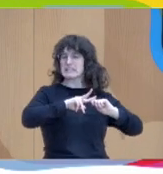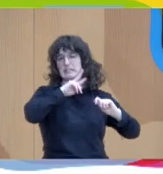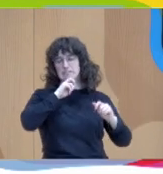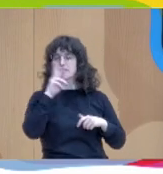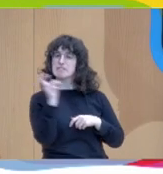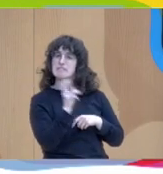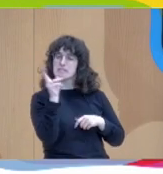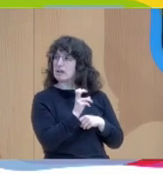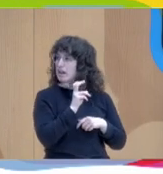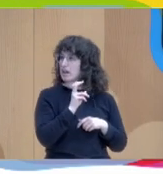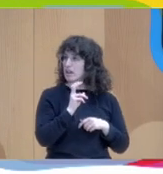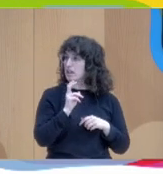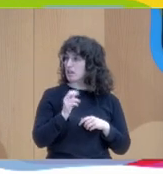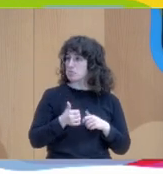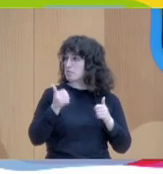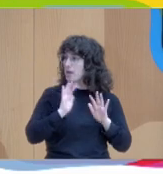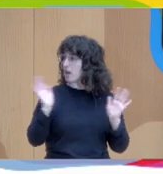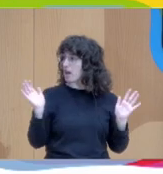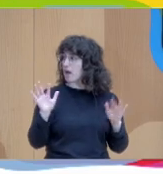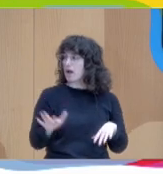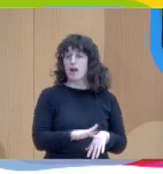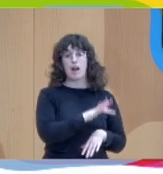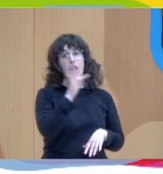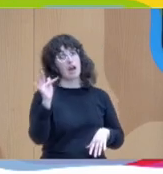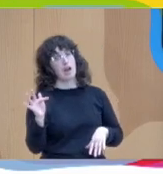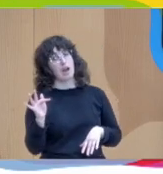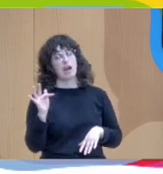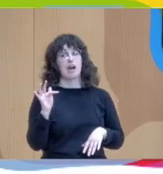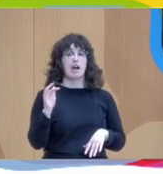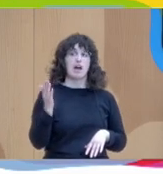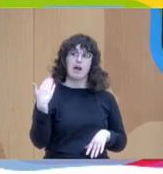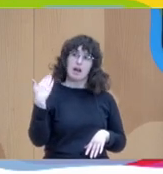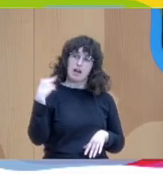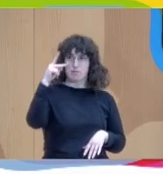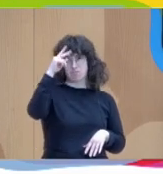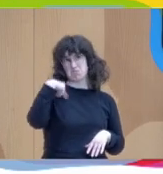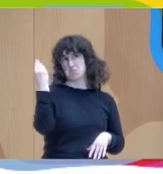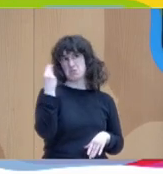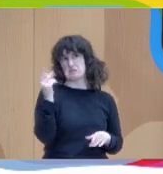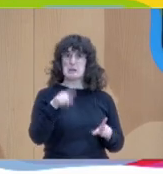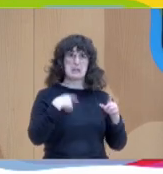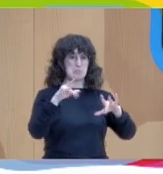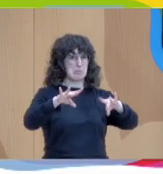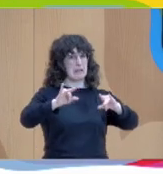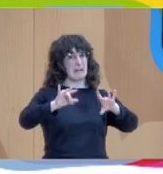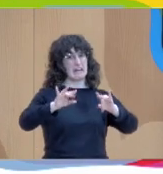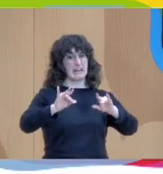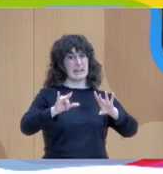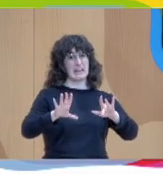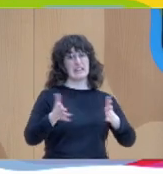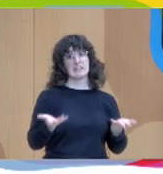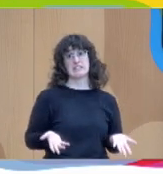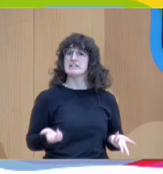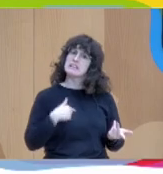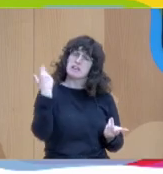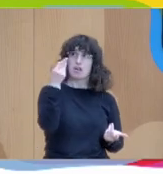a mí me preocupaba que se quedara en nada o sea que todo este esfuerzo y toda esta formación